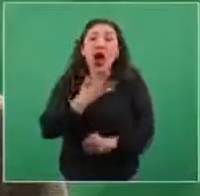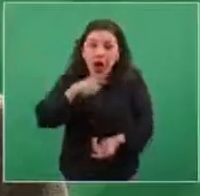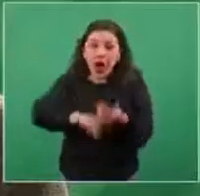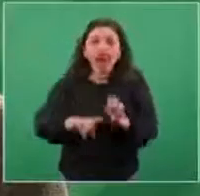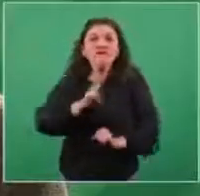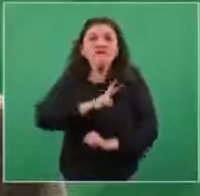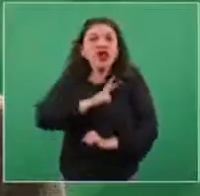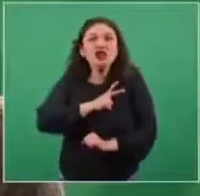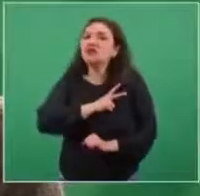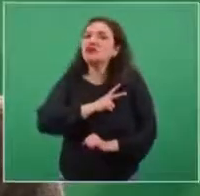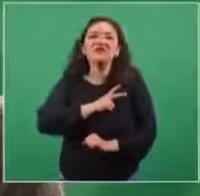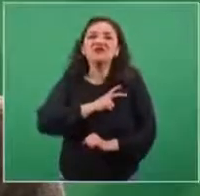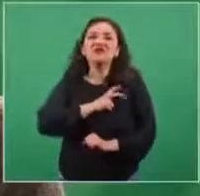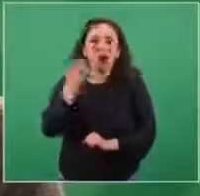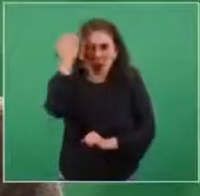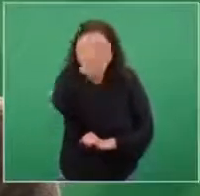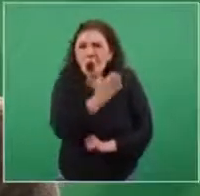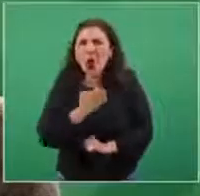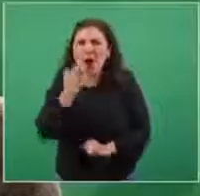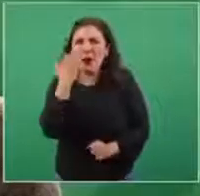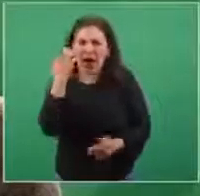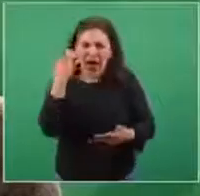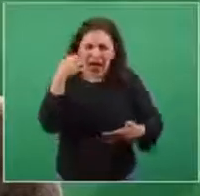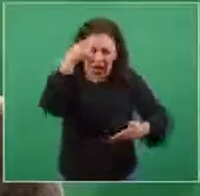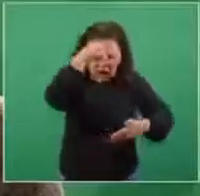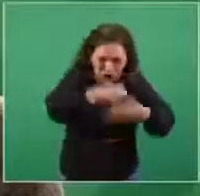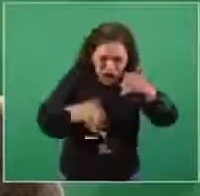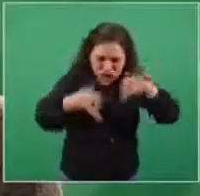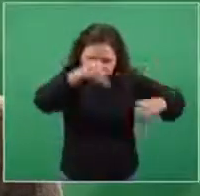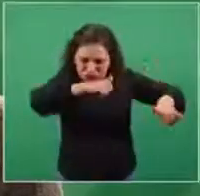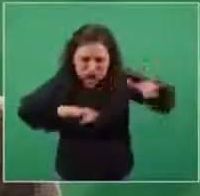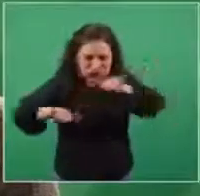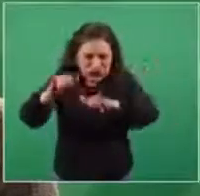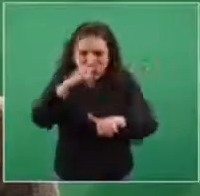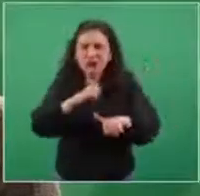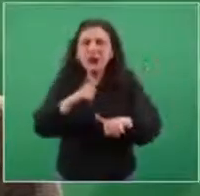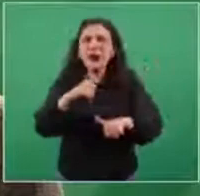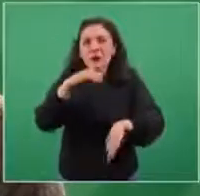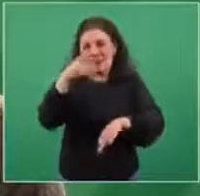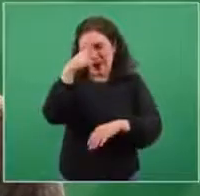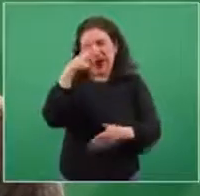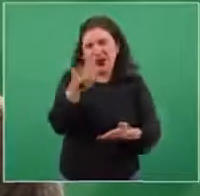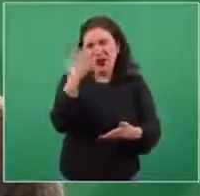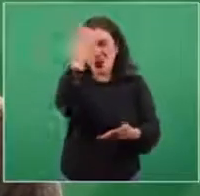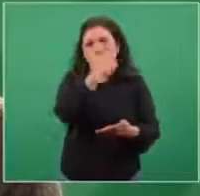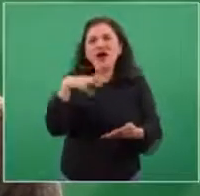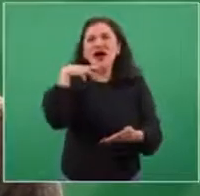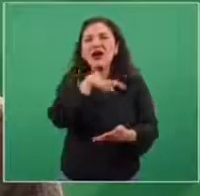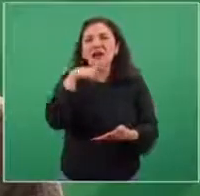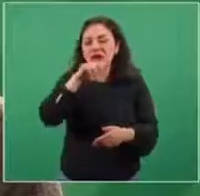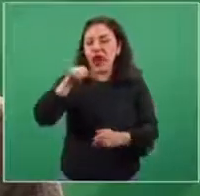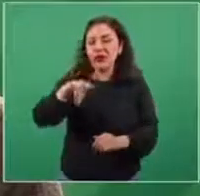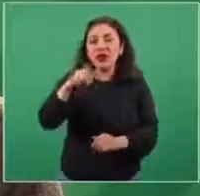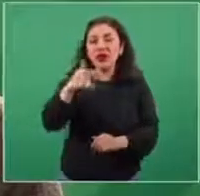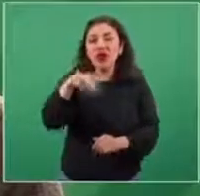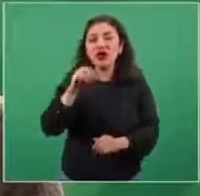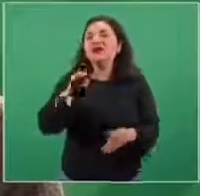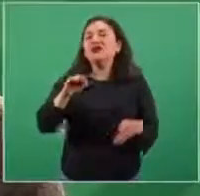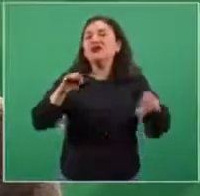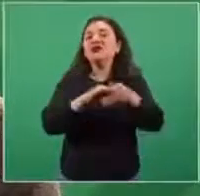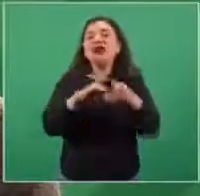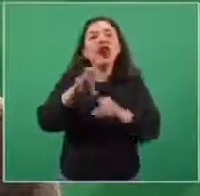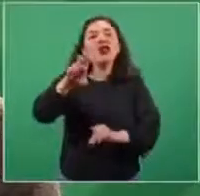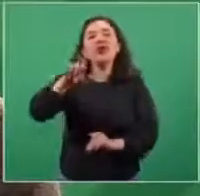La sensibilidad diagnóstica de la prueba de antígenos, la prueba rápida de antígenos es cercana al